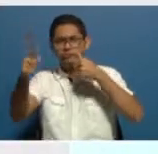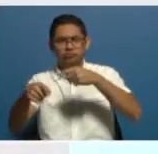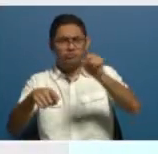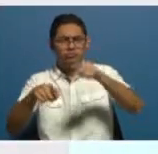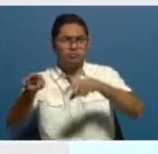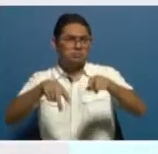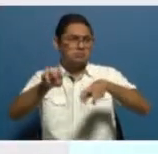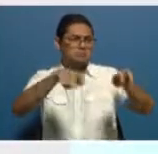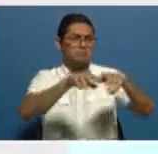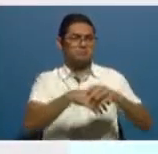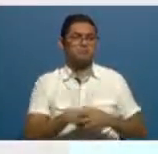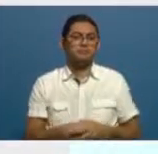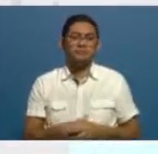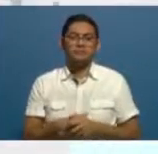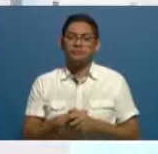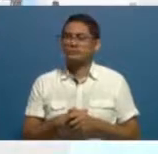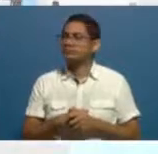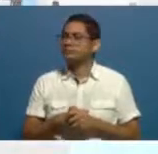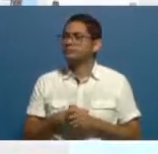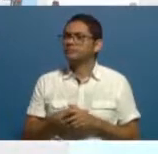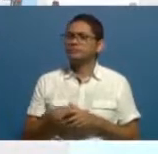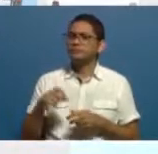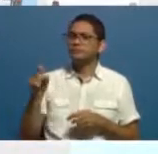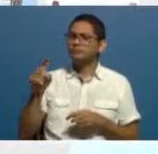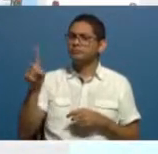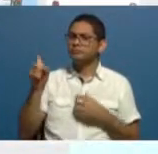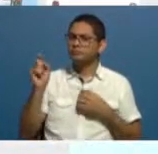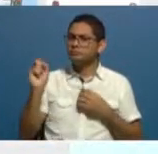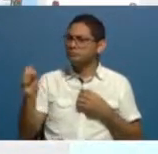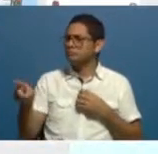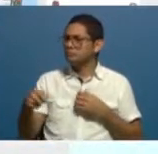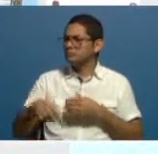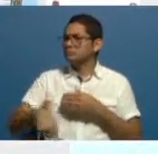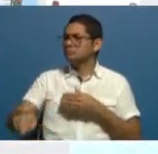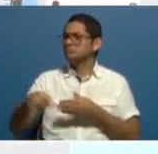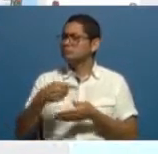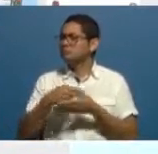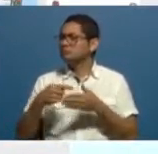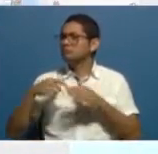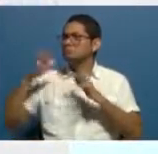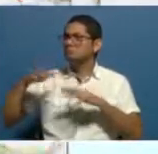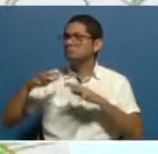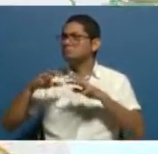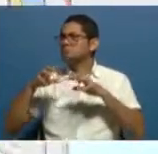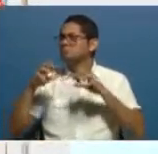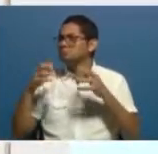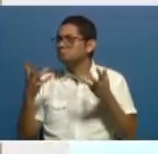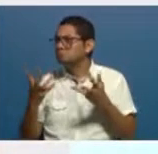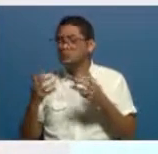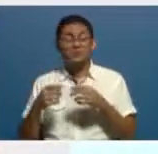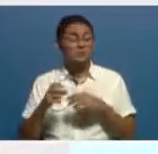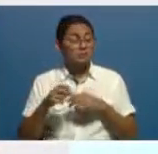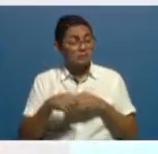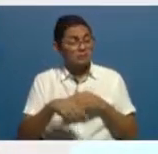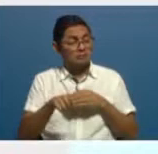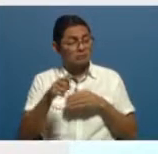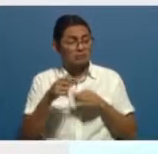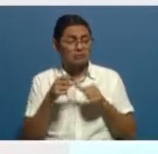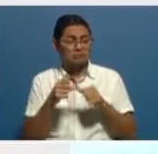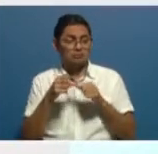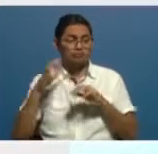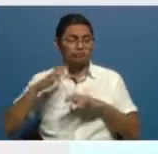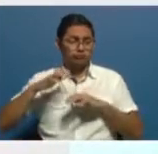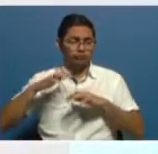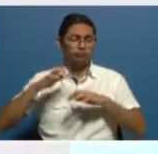diferentes instancias. Perdónenme la pregunta, ¿tiene usted información de cómo será el clima para estos días? Bueno, vamos a mantener condiciones lluviosas hasta lo que hemos podido